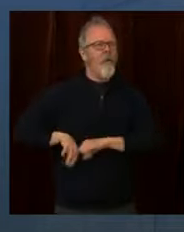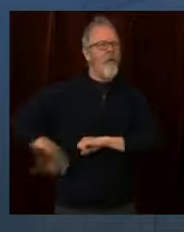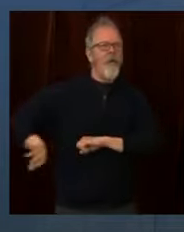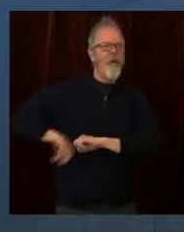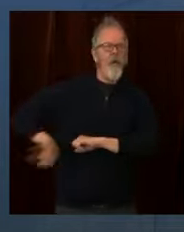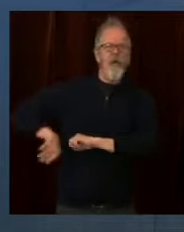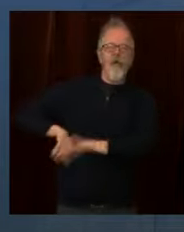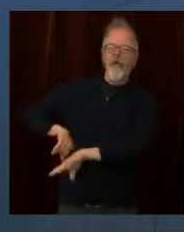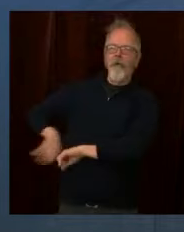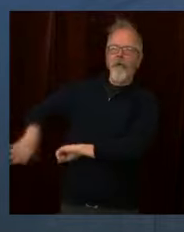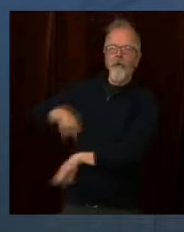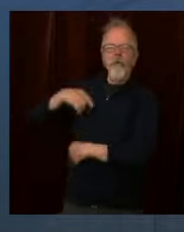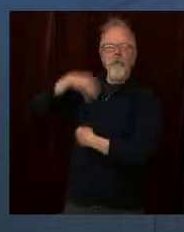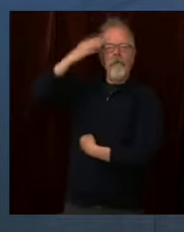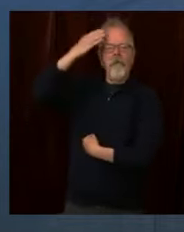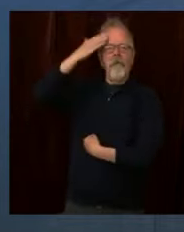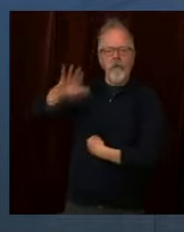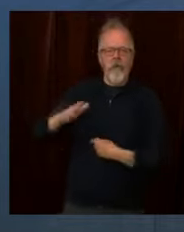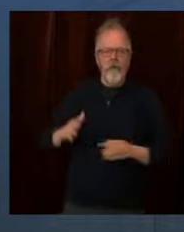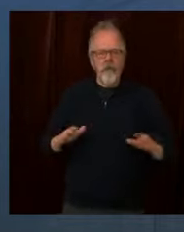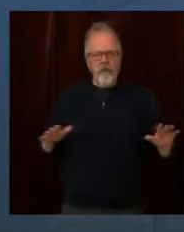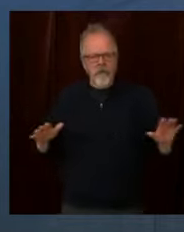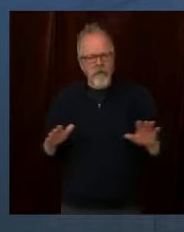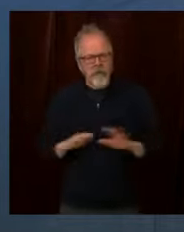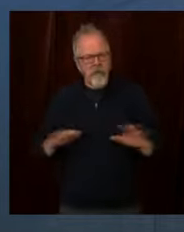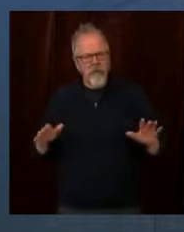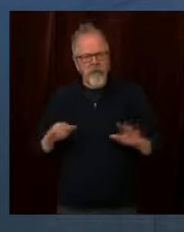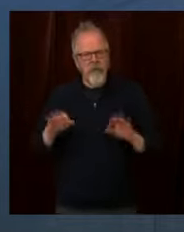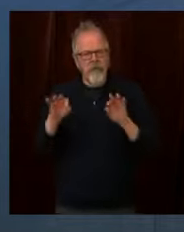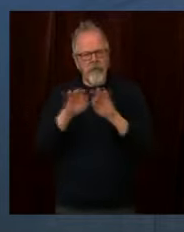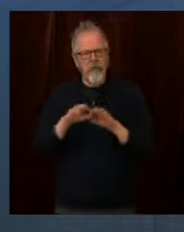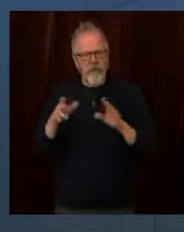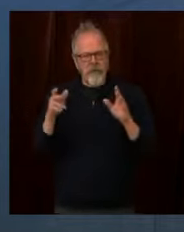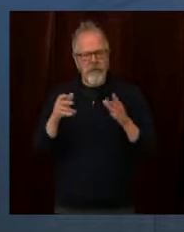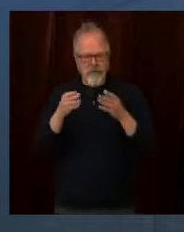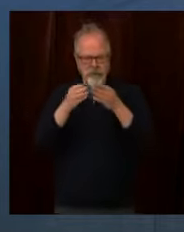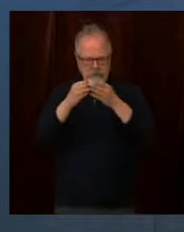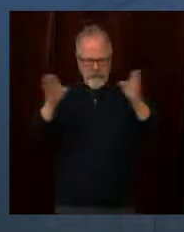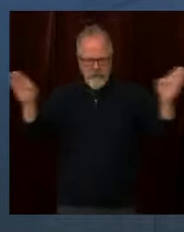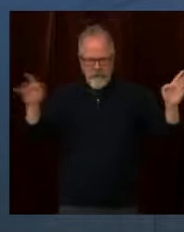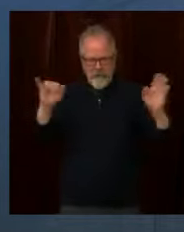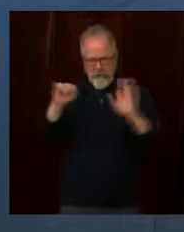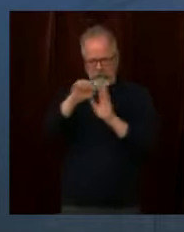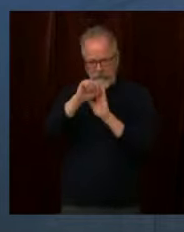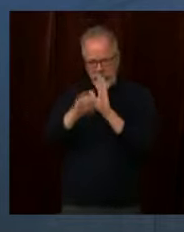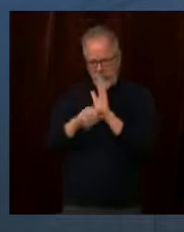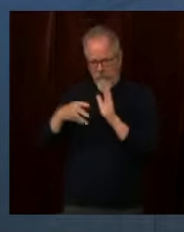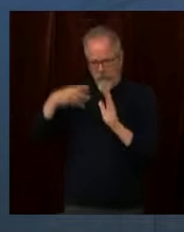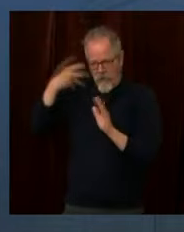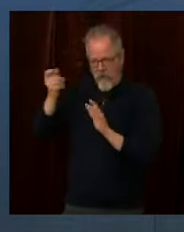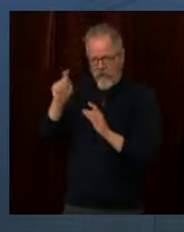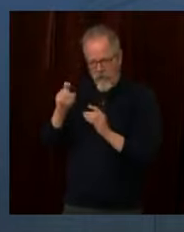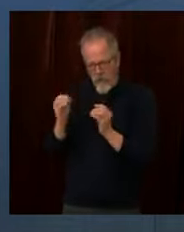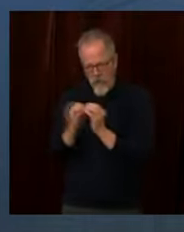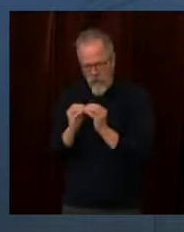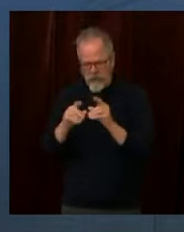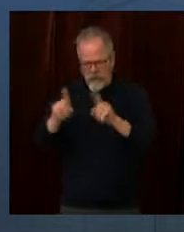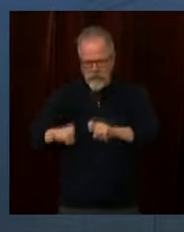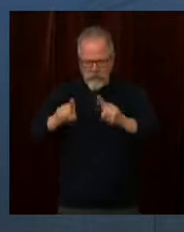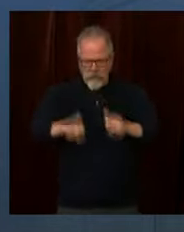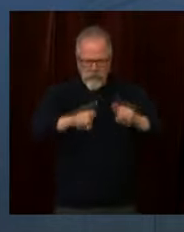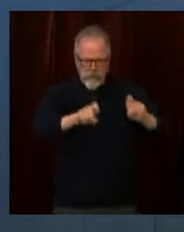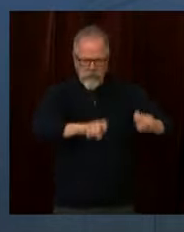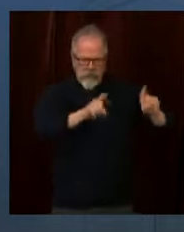muchas pruebas. Estamos desarrollando nuestras pruebas, aumentándolas en el estado de Washington, para poder hacer pruebas con alteración